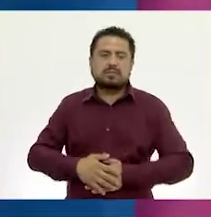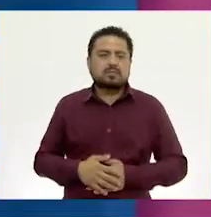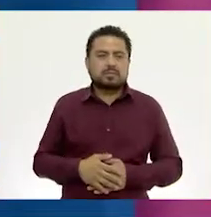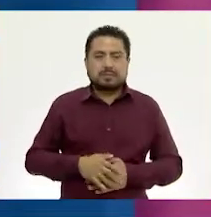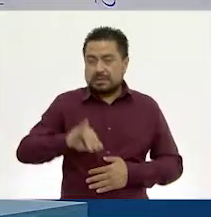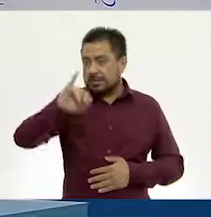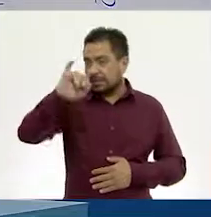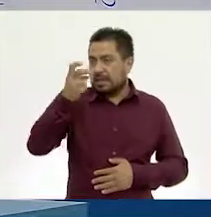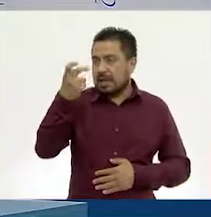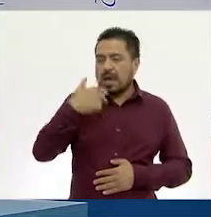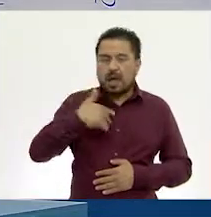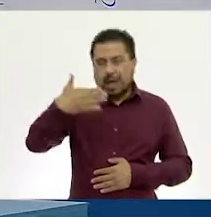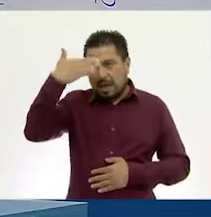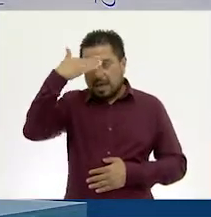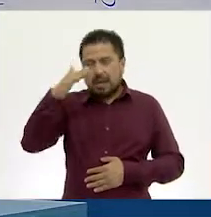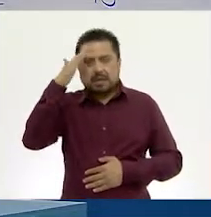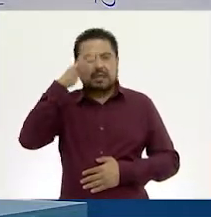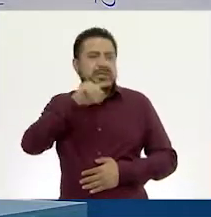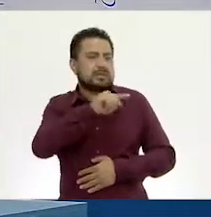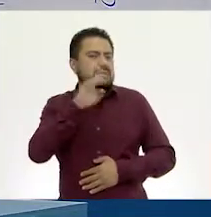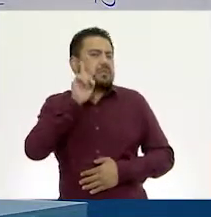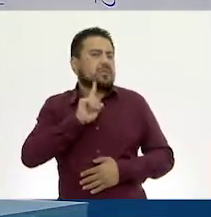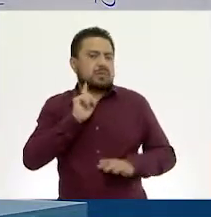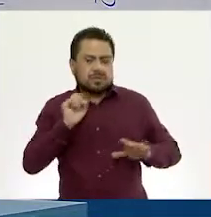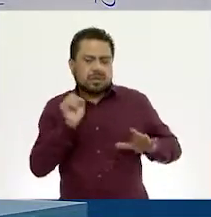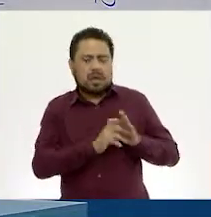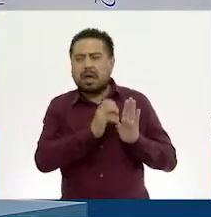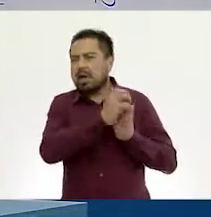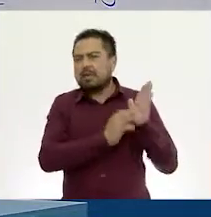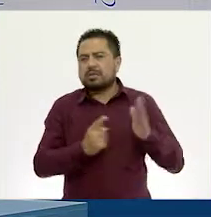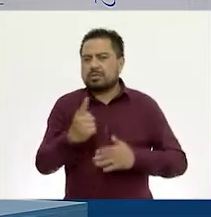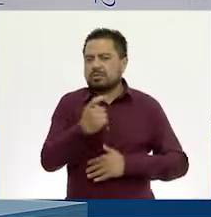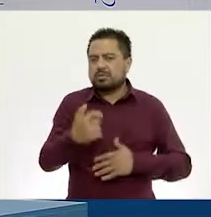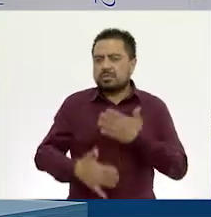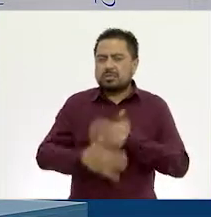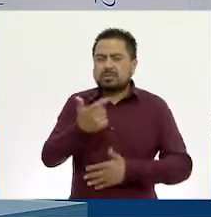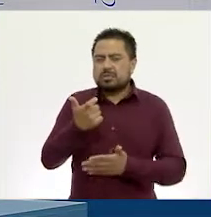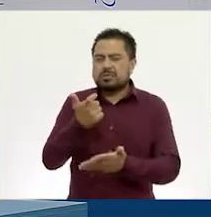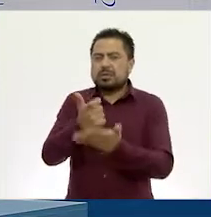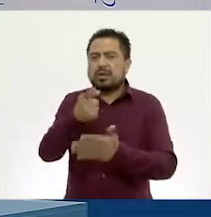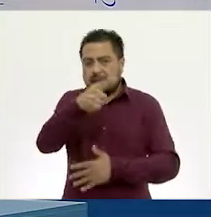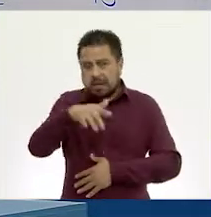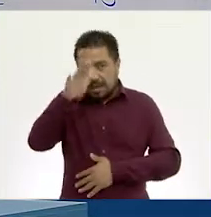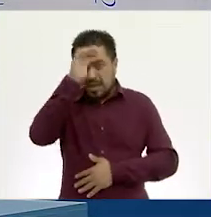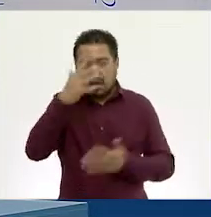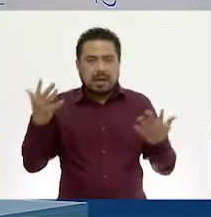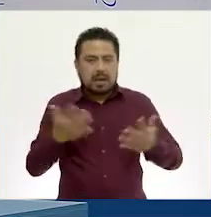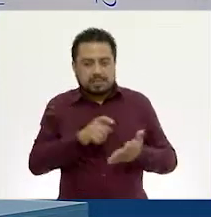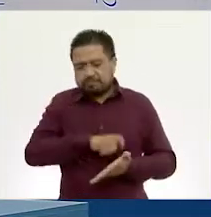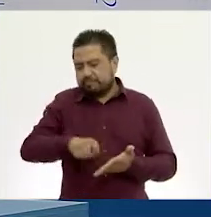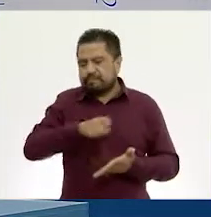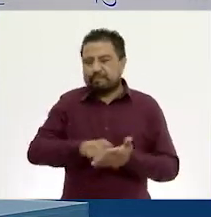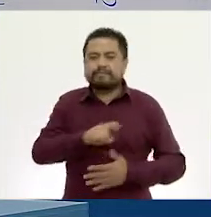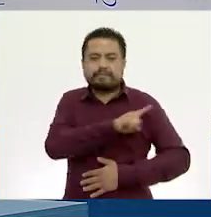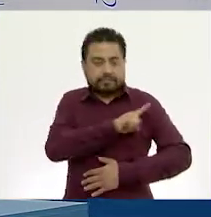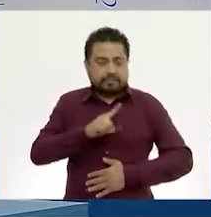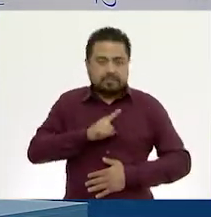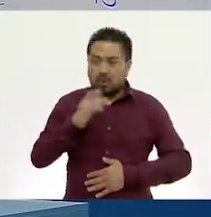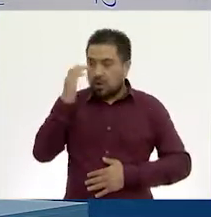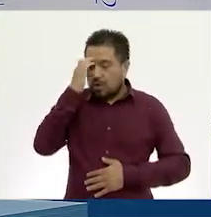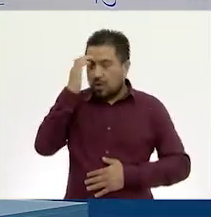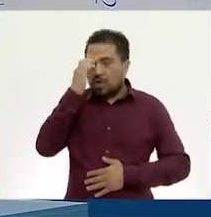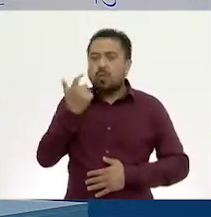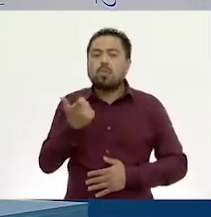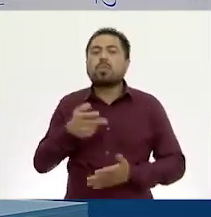Pues, sí, ya supimos que la señora Jessica se ahorró 115 pesos. Recuerden que cuando realizamos compras necesitamos conocer,